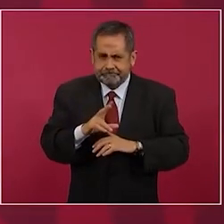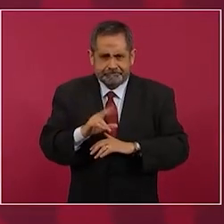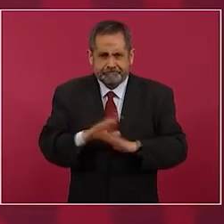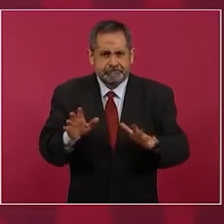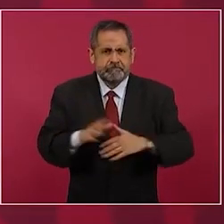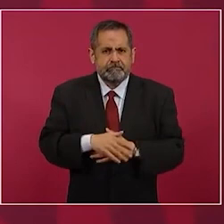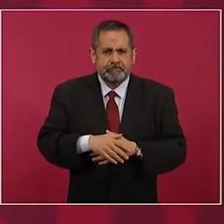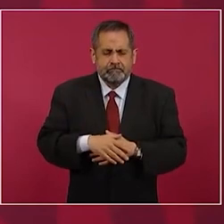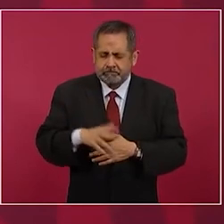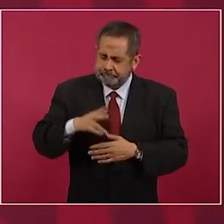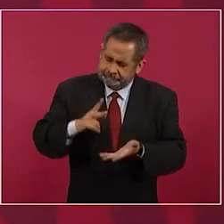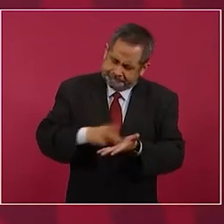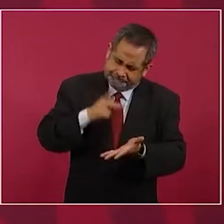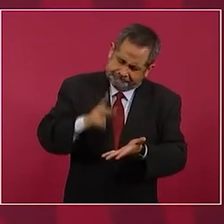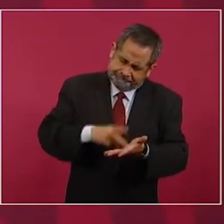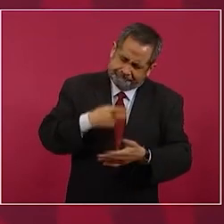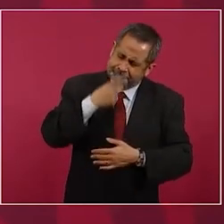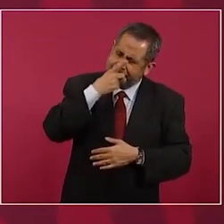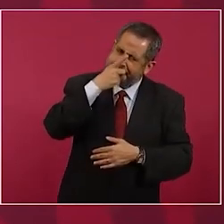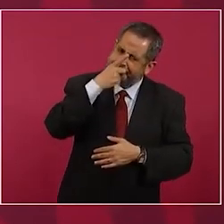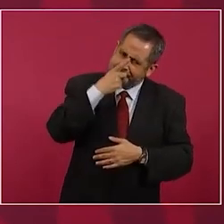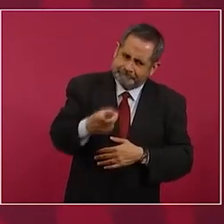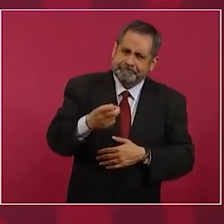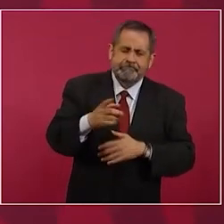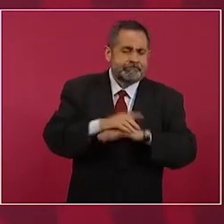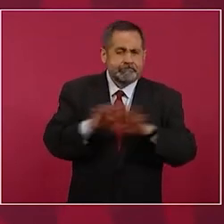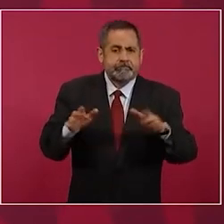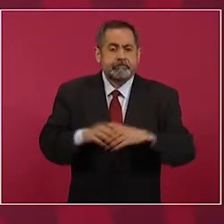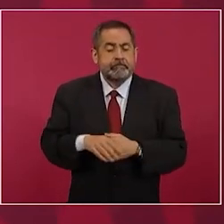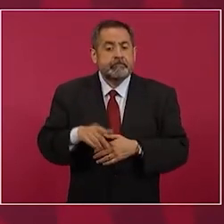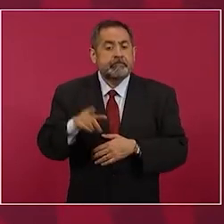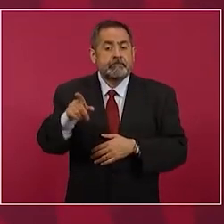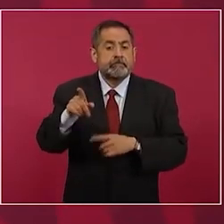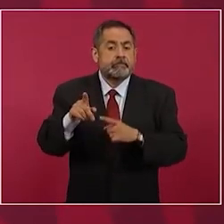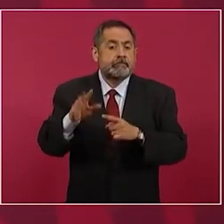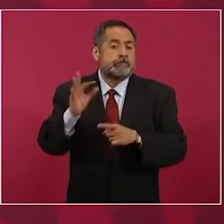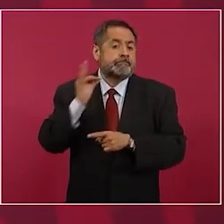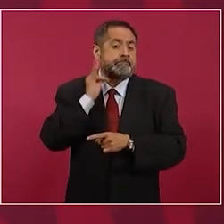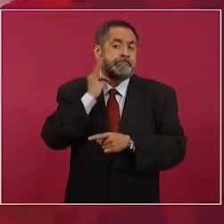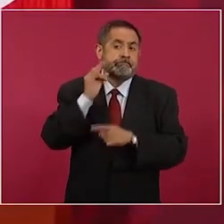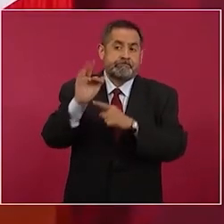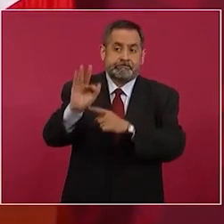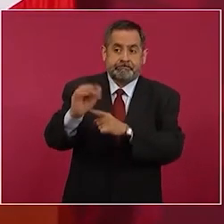me canso de decirlo la fiscalía no depende